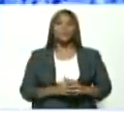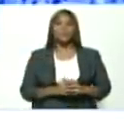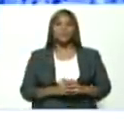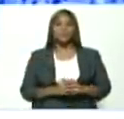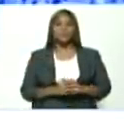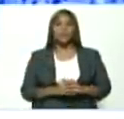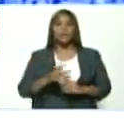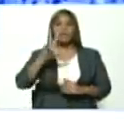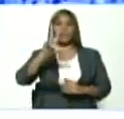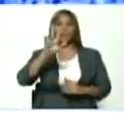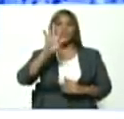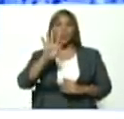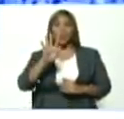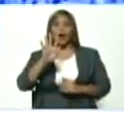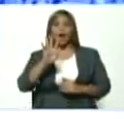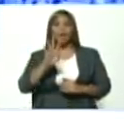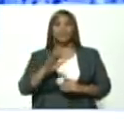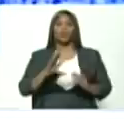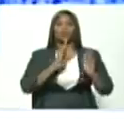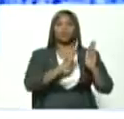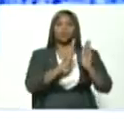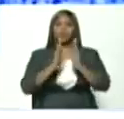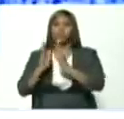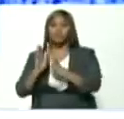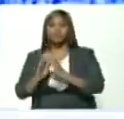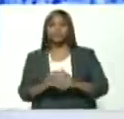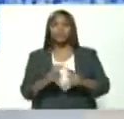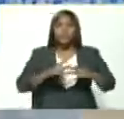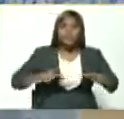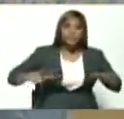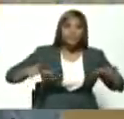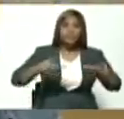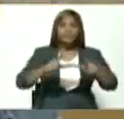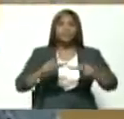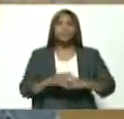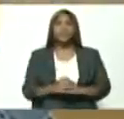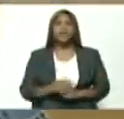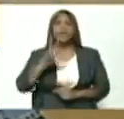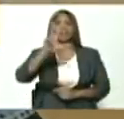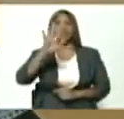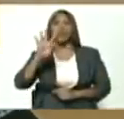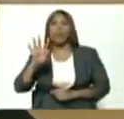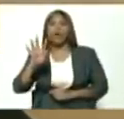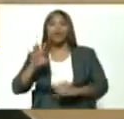34 capítulos, sectores, 34 movimientos.